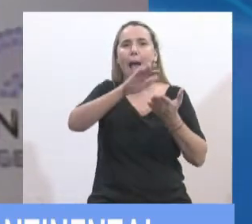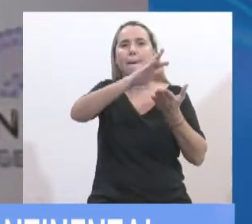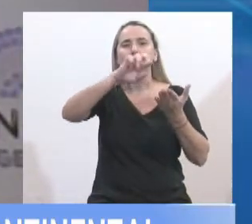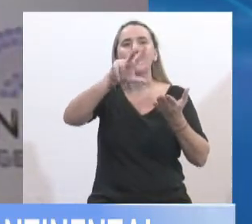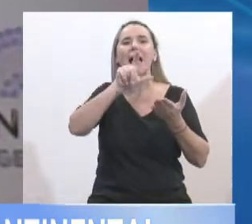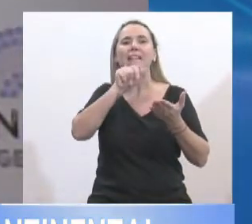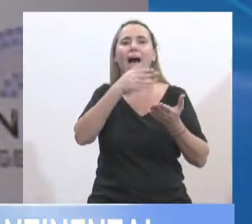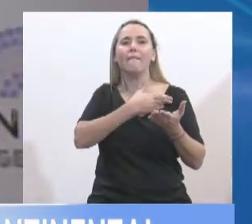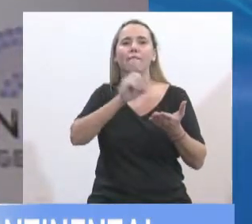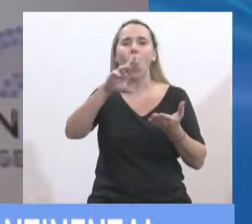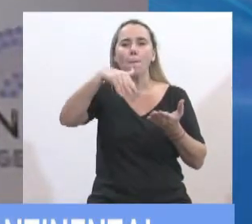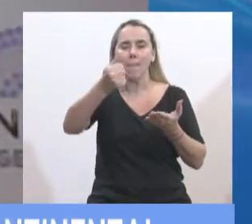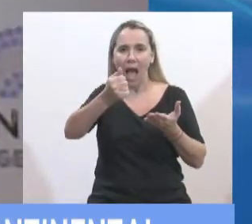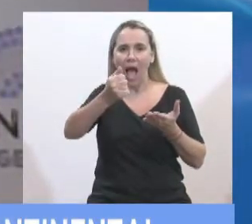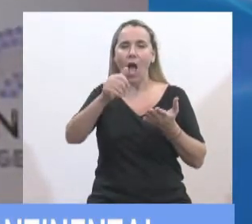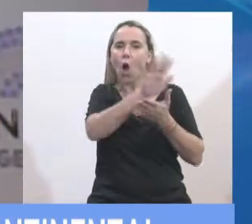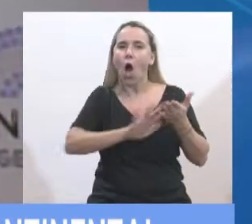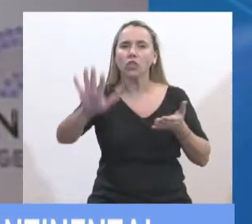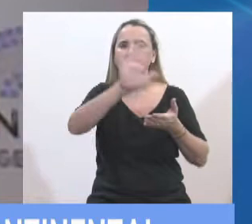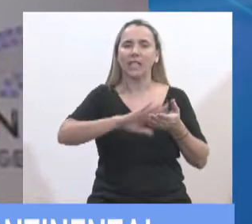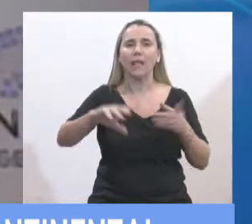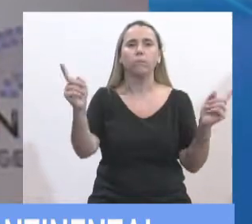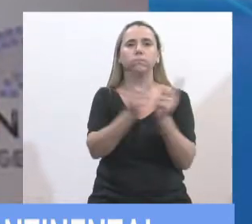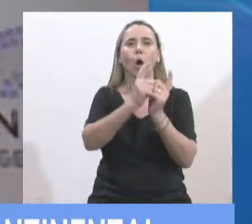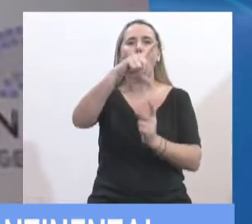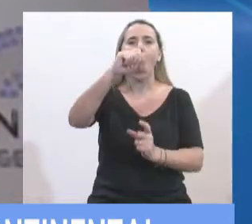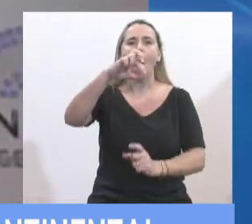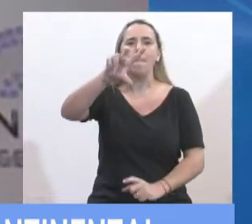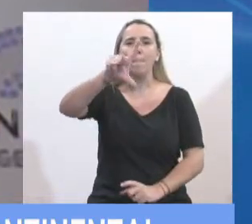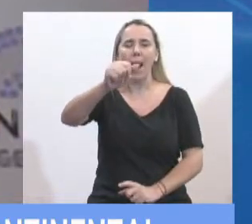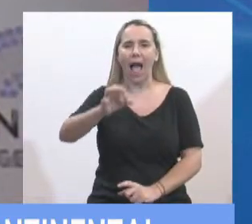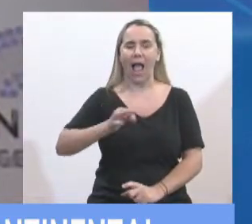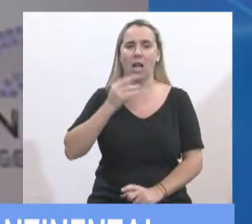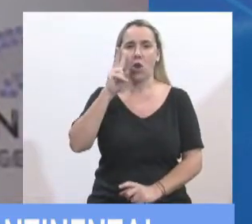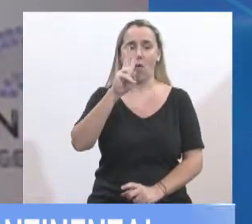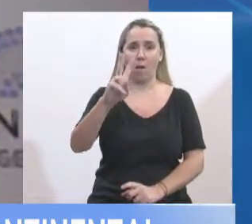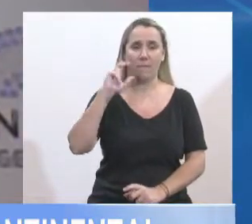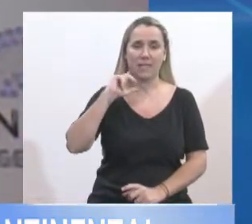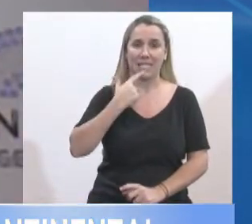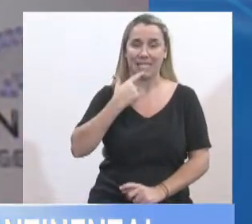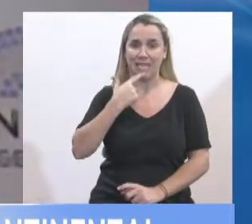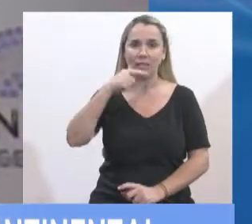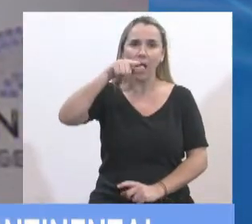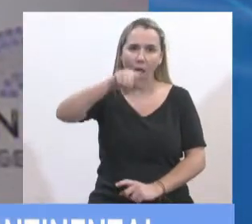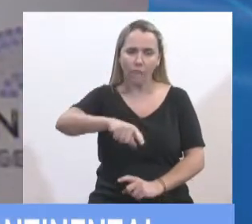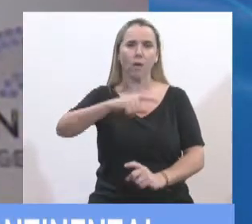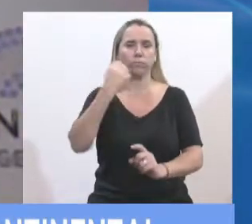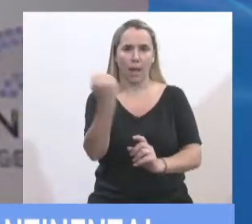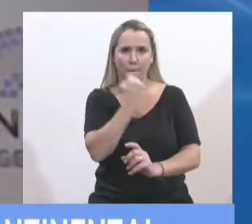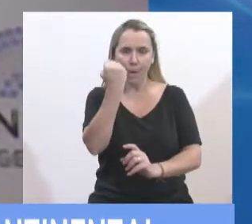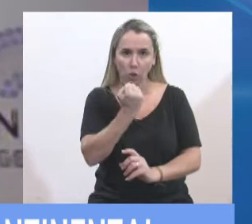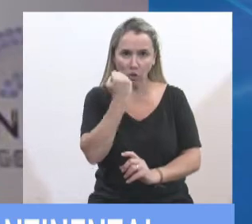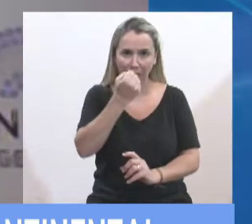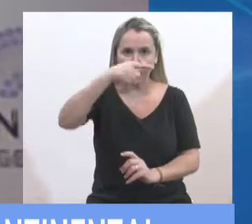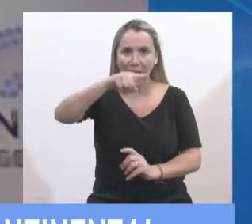1997, un hito en el desarrollo de lo que fue una verdadera política de Estado. La